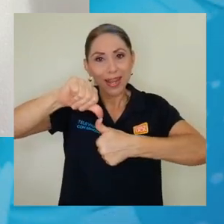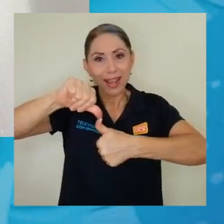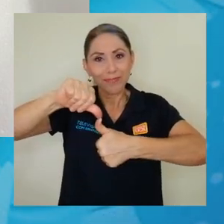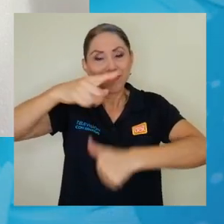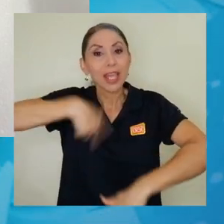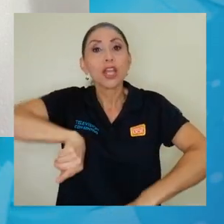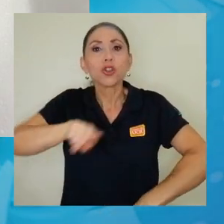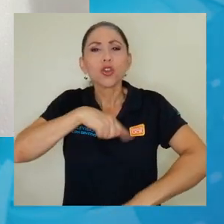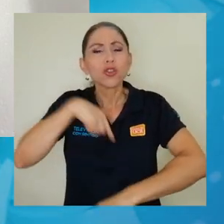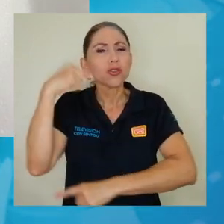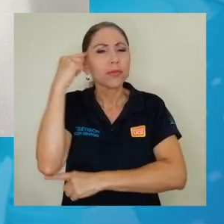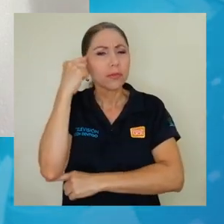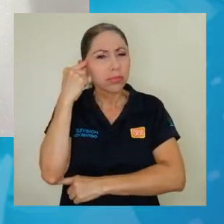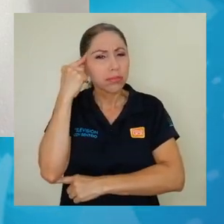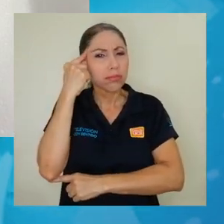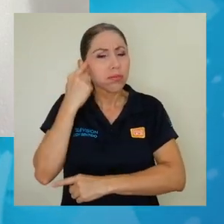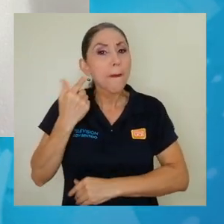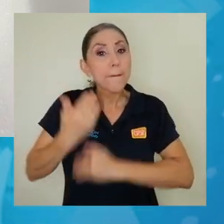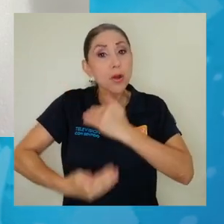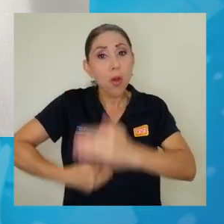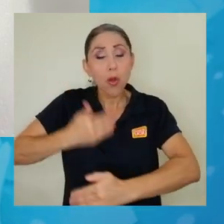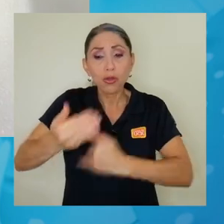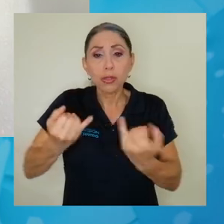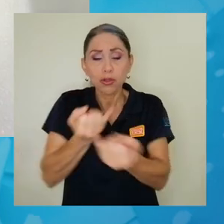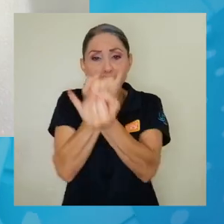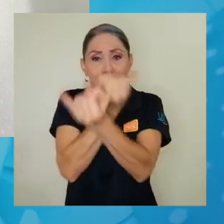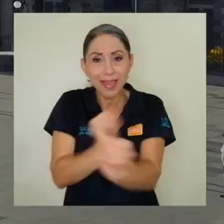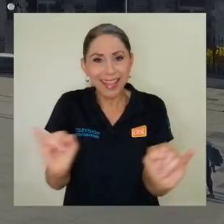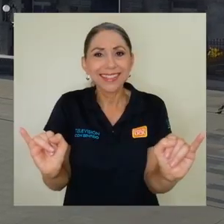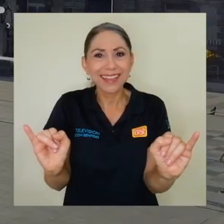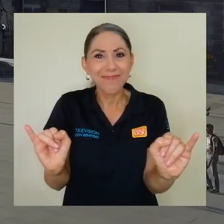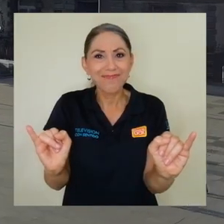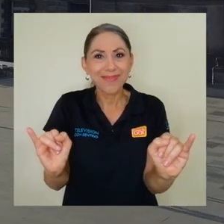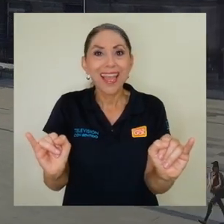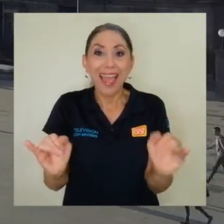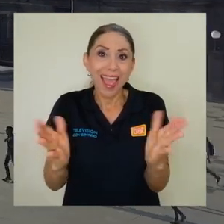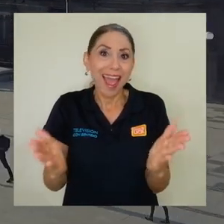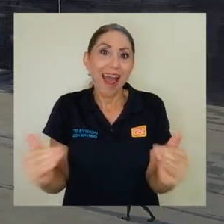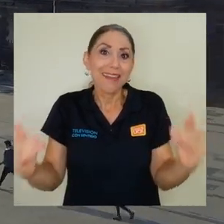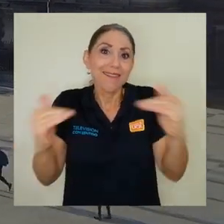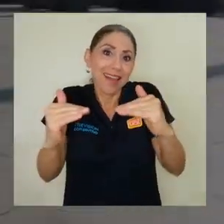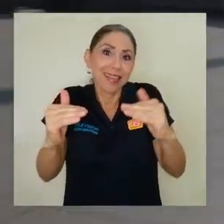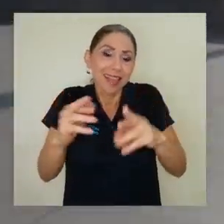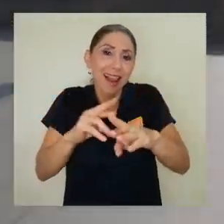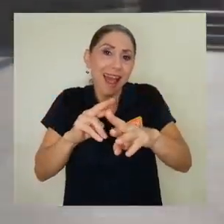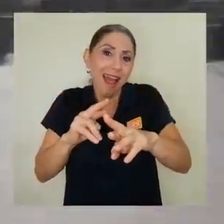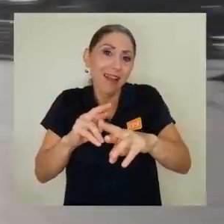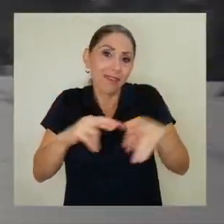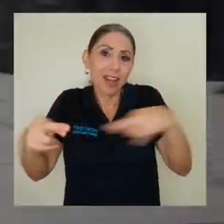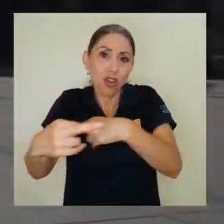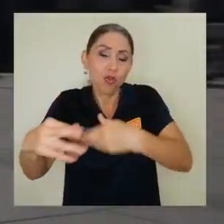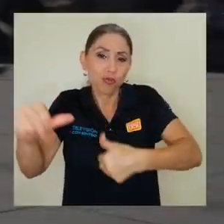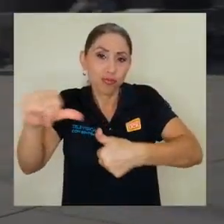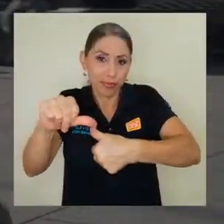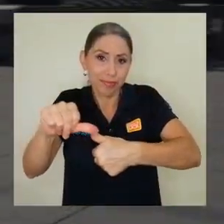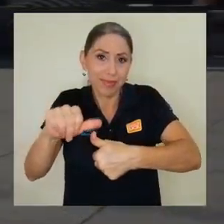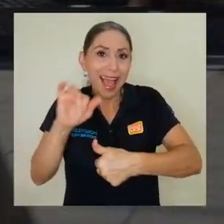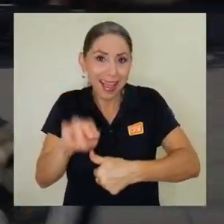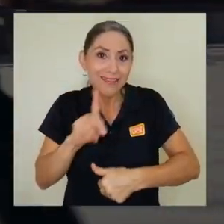nos lleven a reflexionar en este proceso de independencia en el contexto de la región que es como realmente ocurrió.